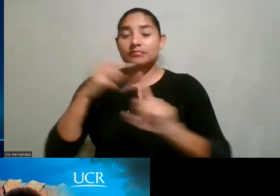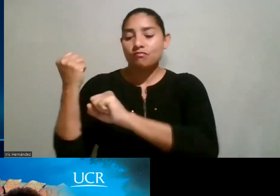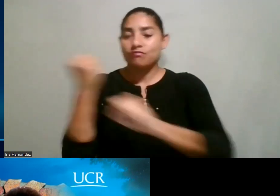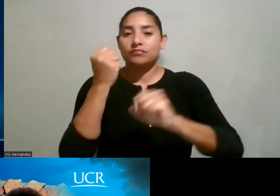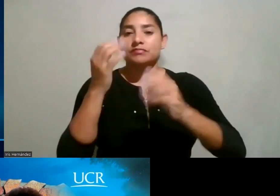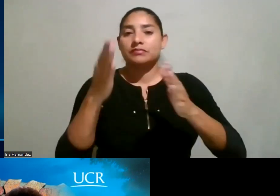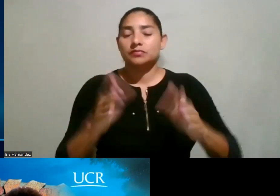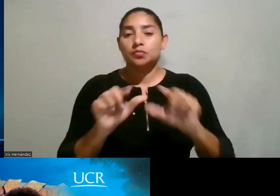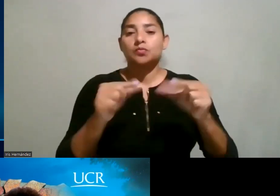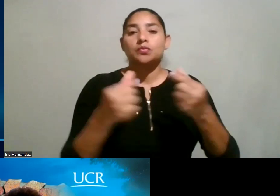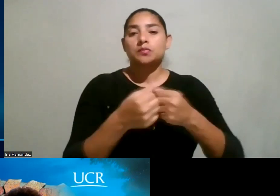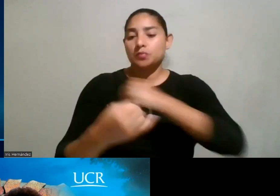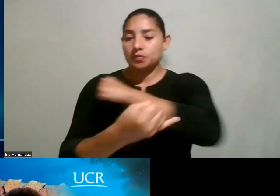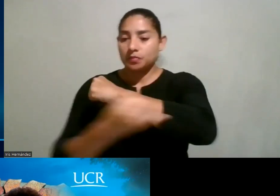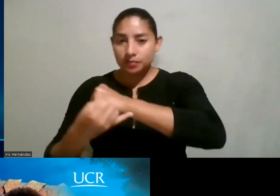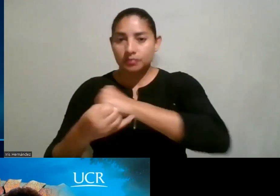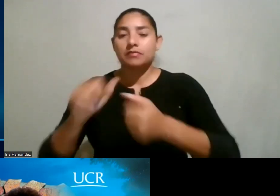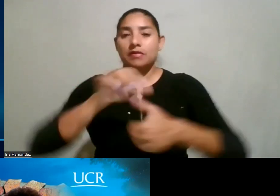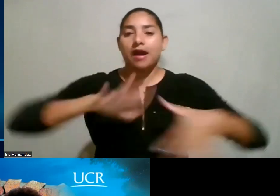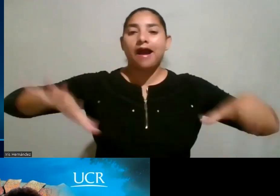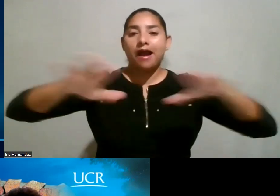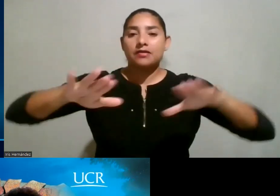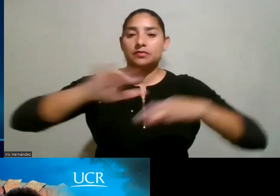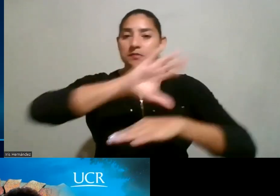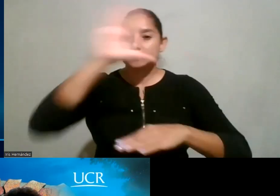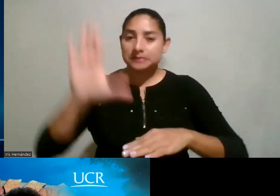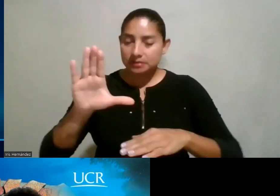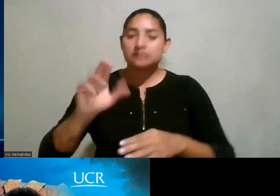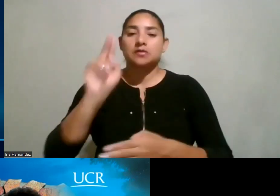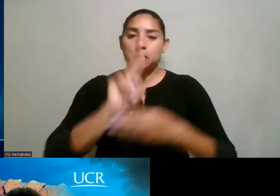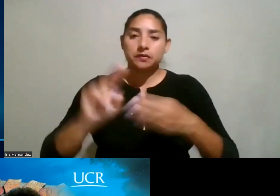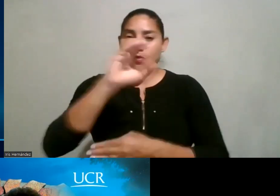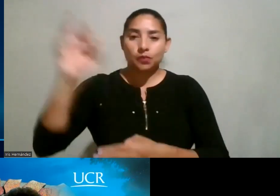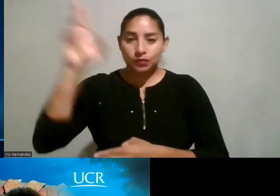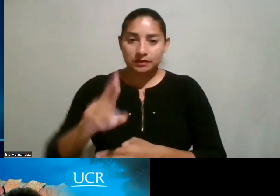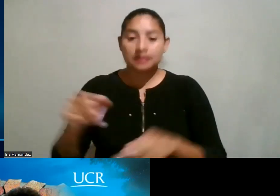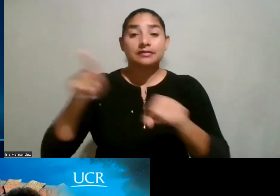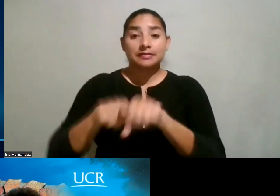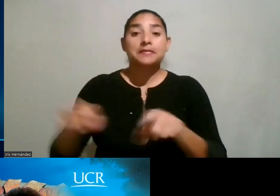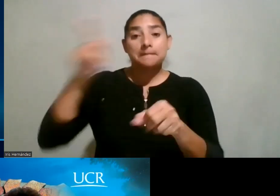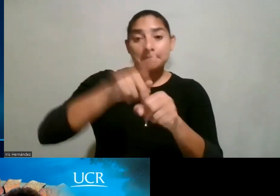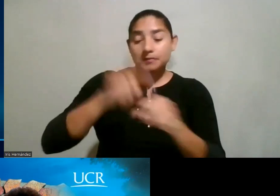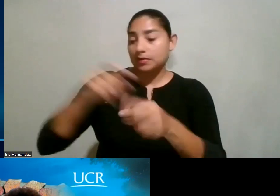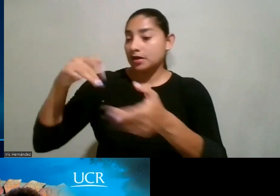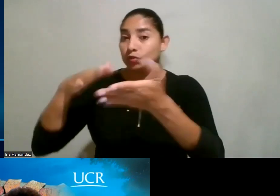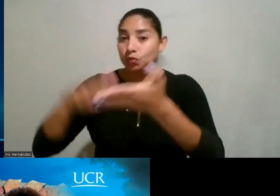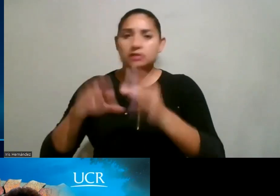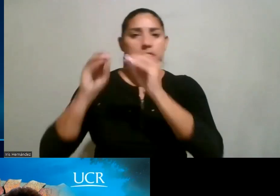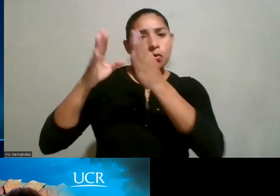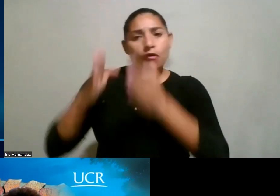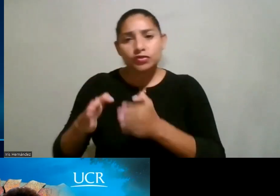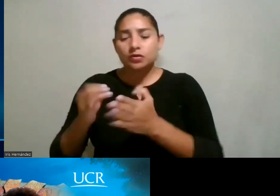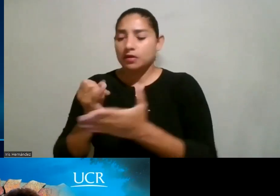del Grupo de Ingeniería Aeroespacial de la Universidad de Costa Rica, en el cual participan estudiantes, docentes e